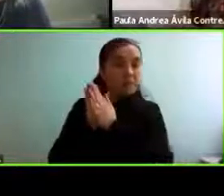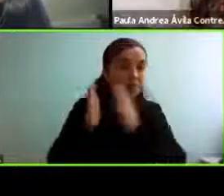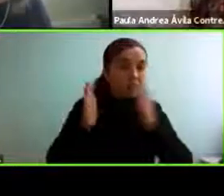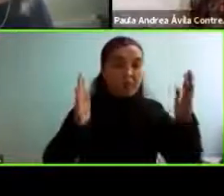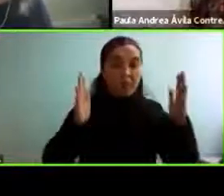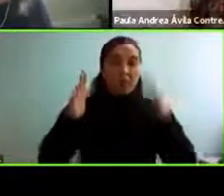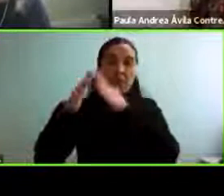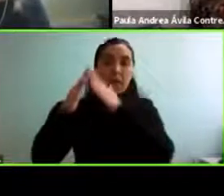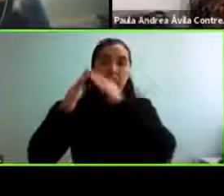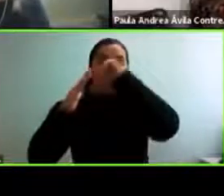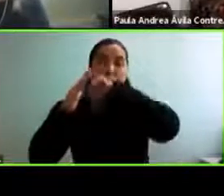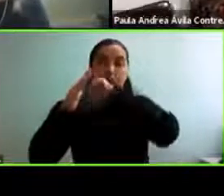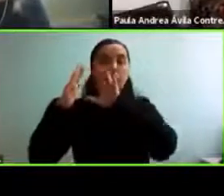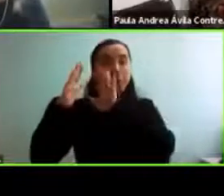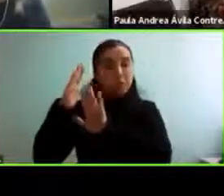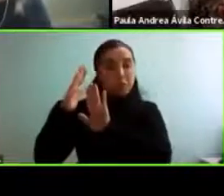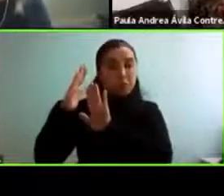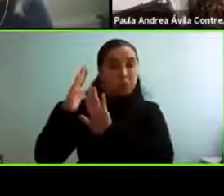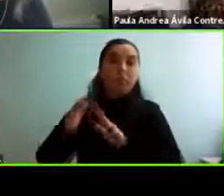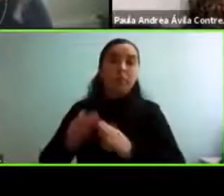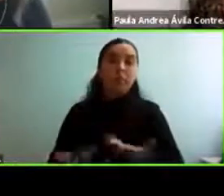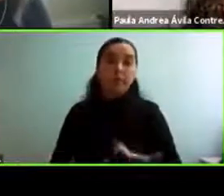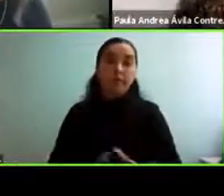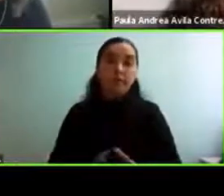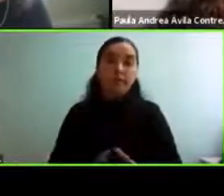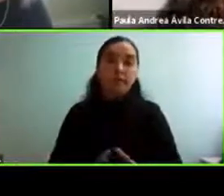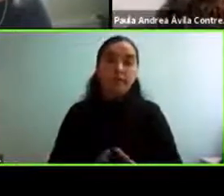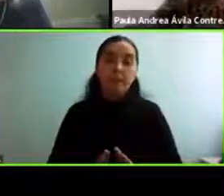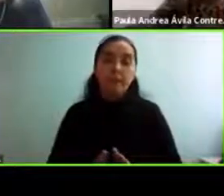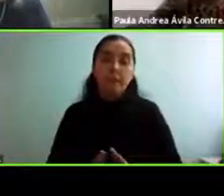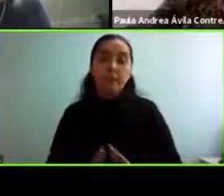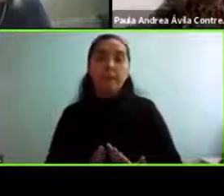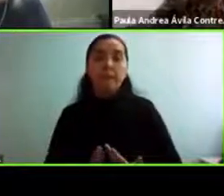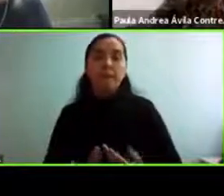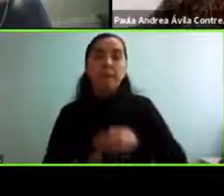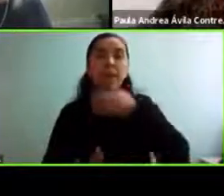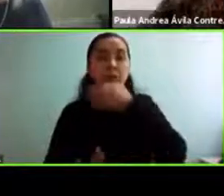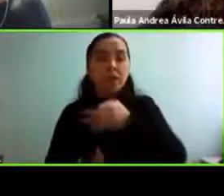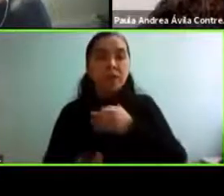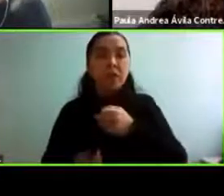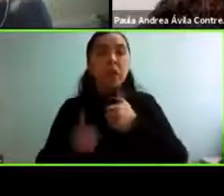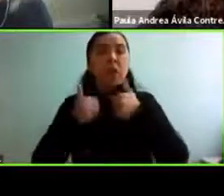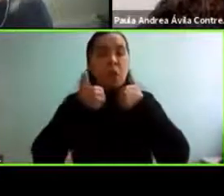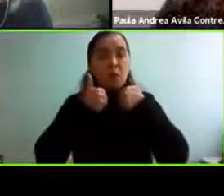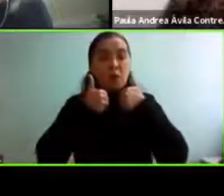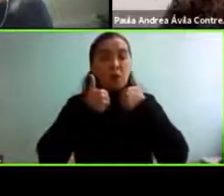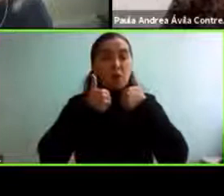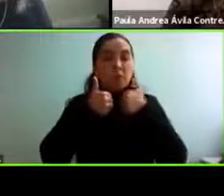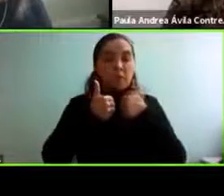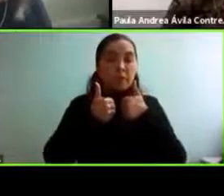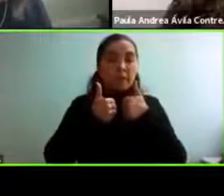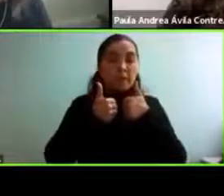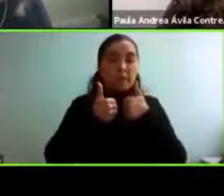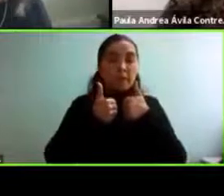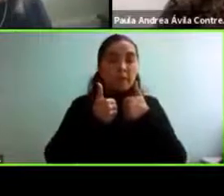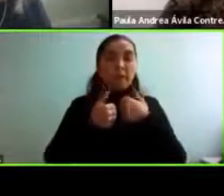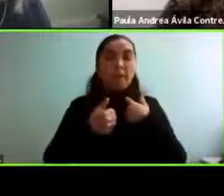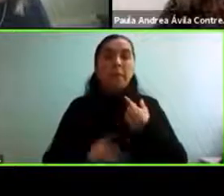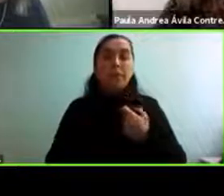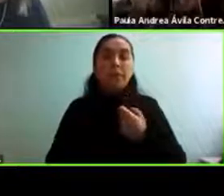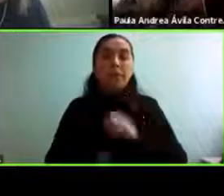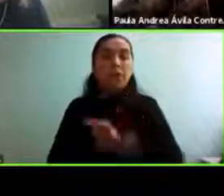obligatorio al que han estado sometidos y me refiero a lo bien que lo han hecho porque todas las